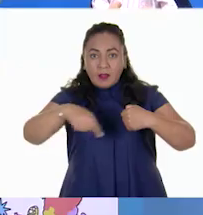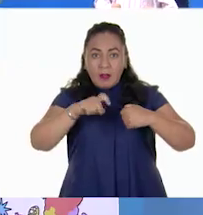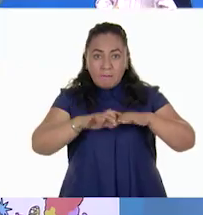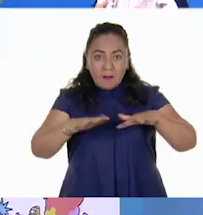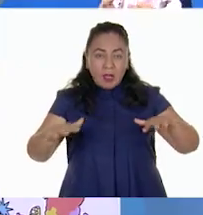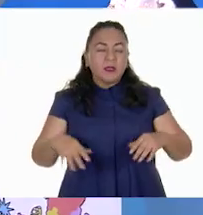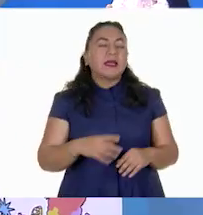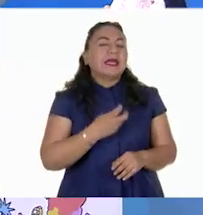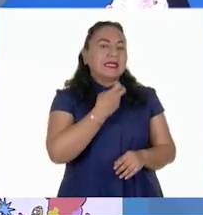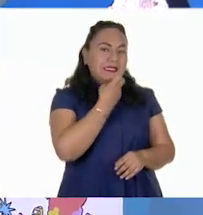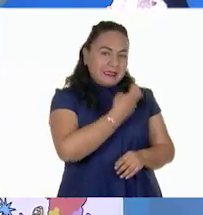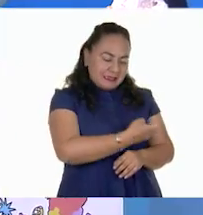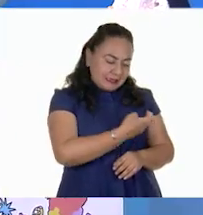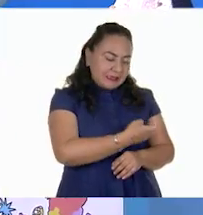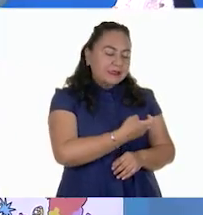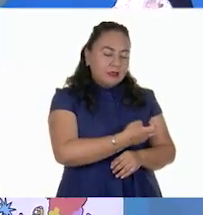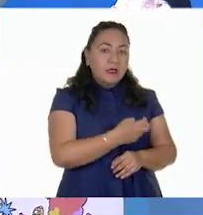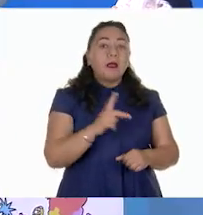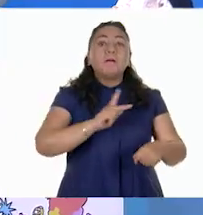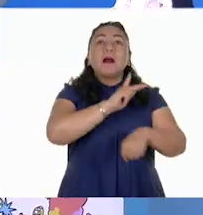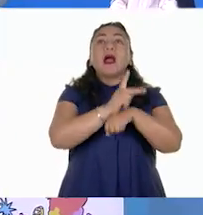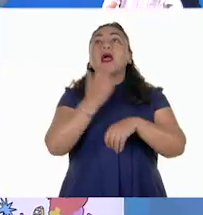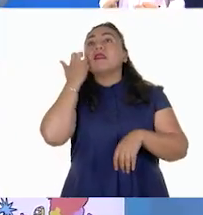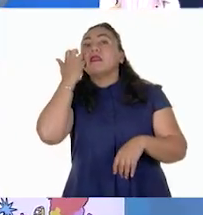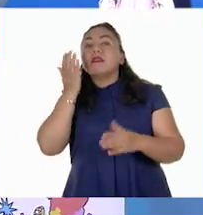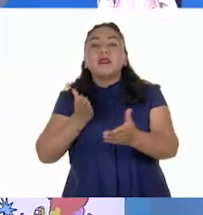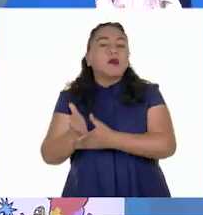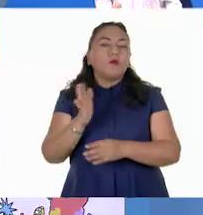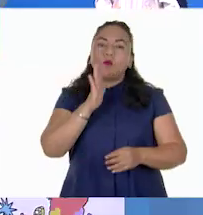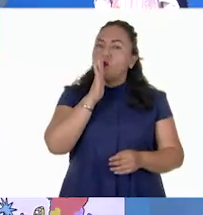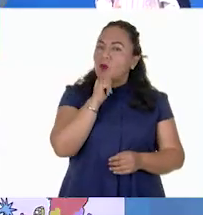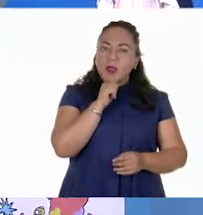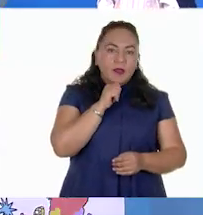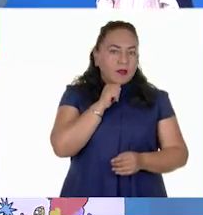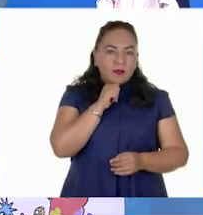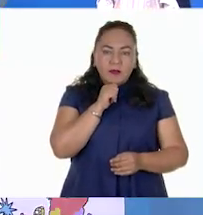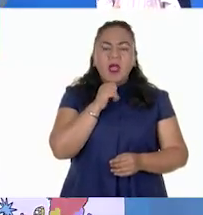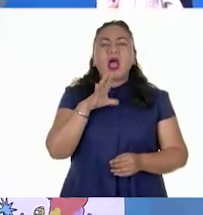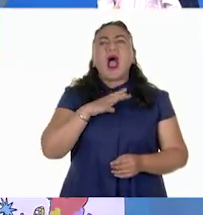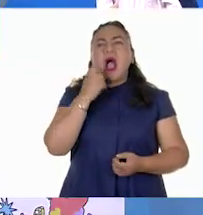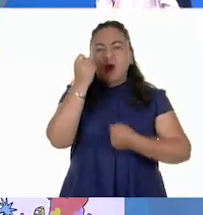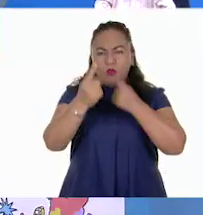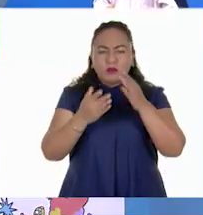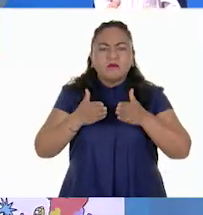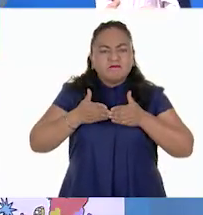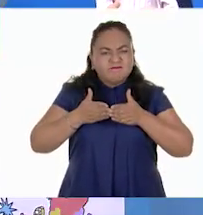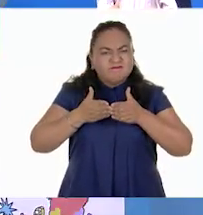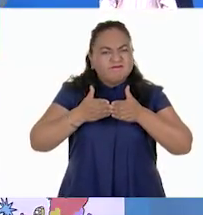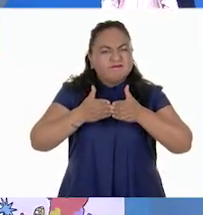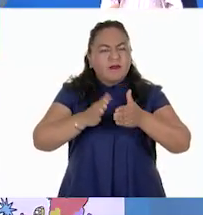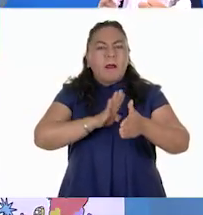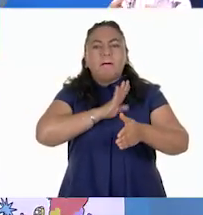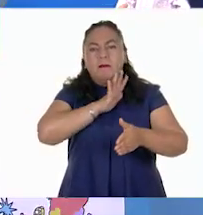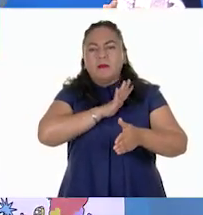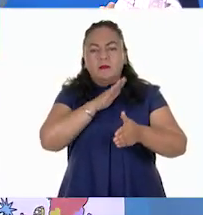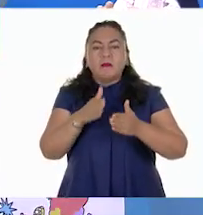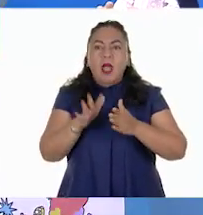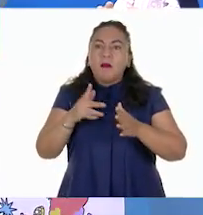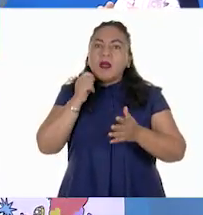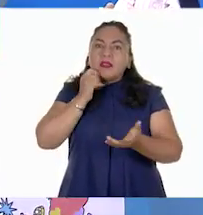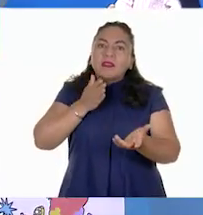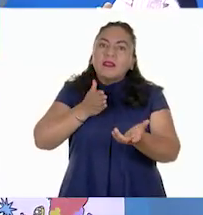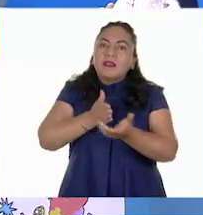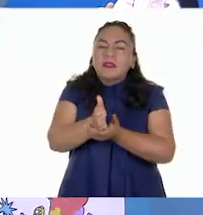Así es. Ningún otro país puede hacerlo. Aunque existen algunos buques pesqueros que a veces invaden zonas